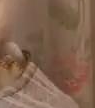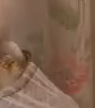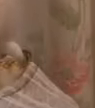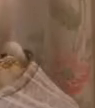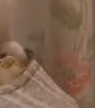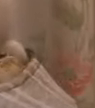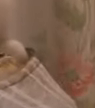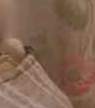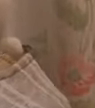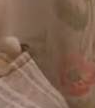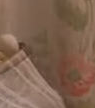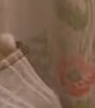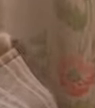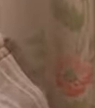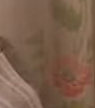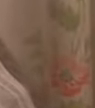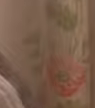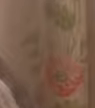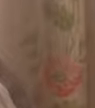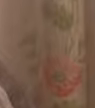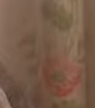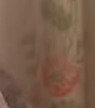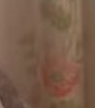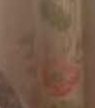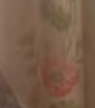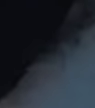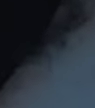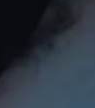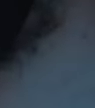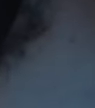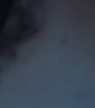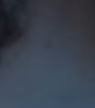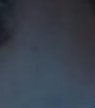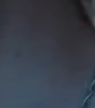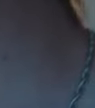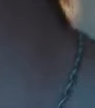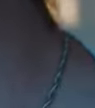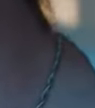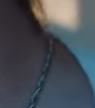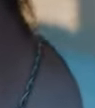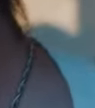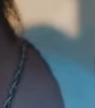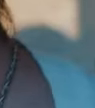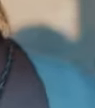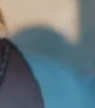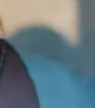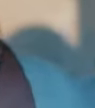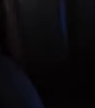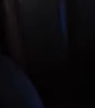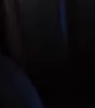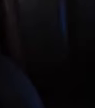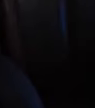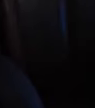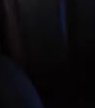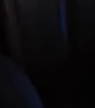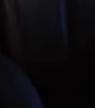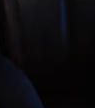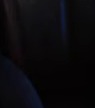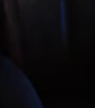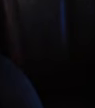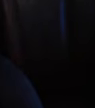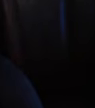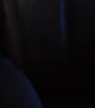Y más, si eso implica estar mucho tiempo en casa sin poder salir. Lo que para muchas personas se convierte en ansiedad, encierro,